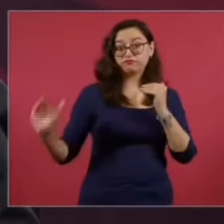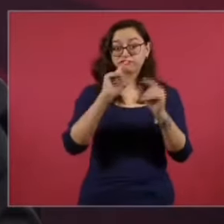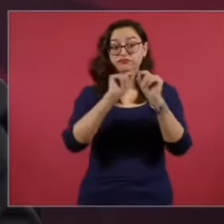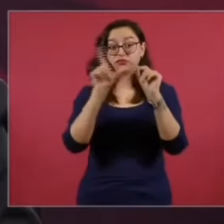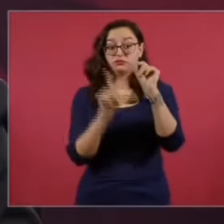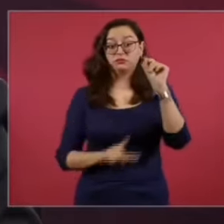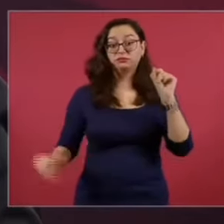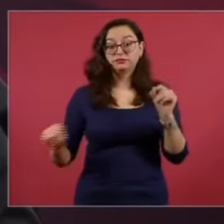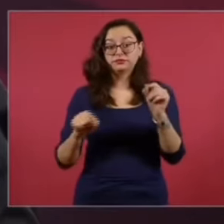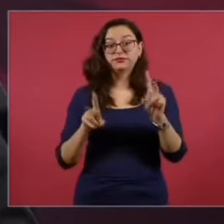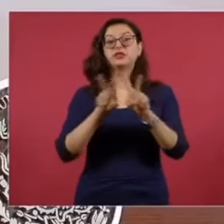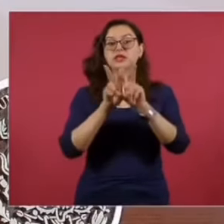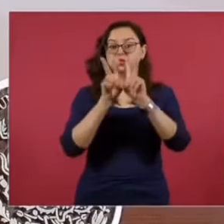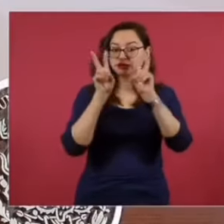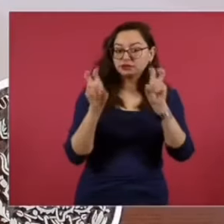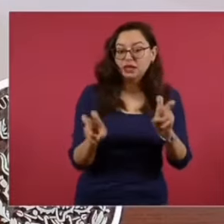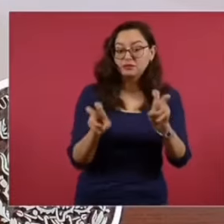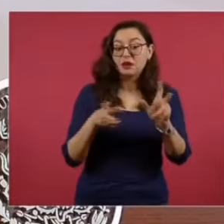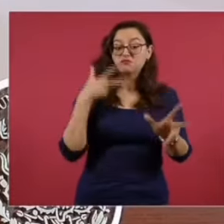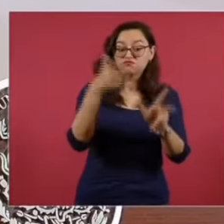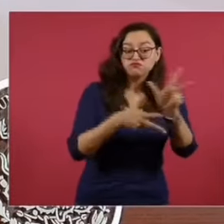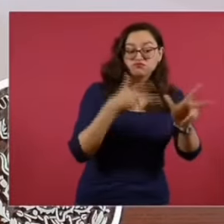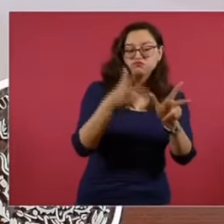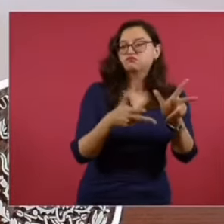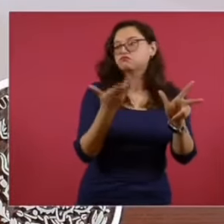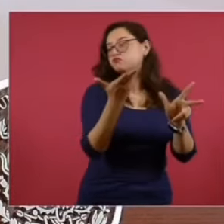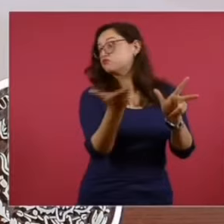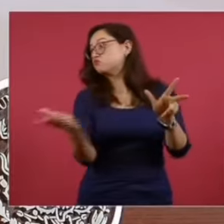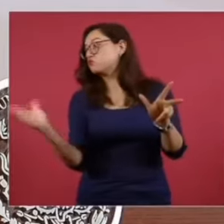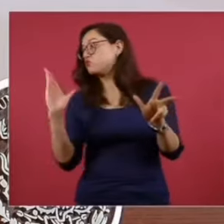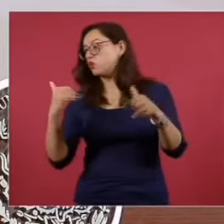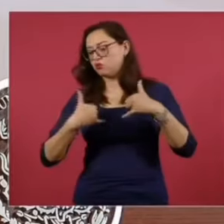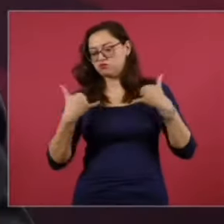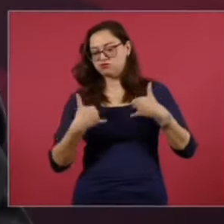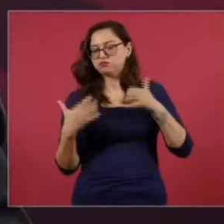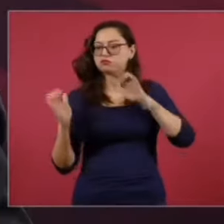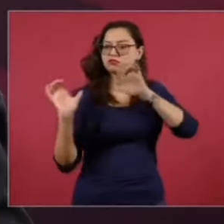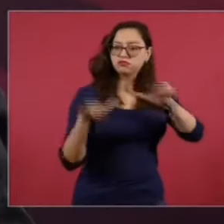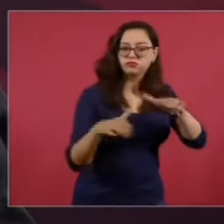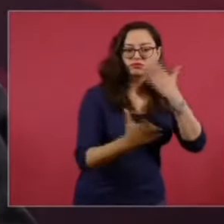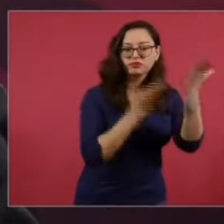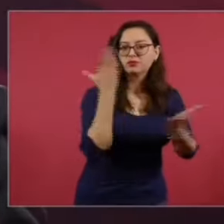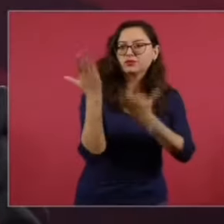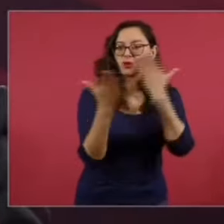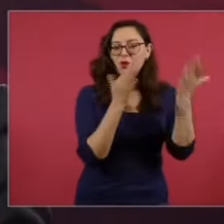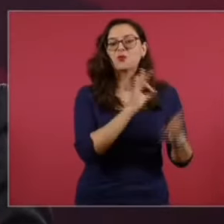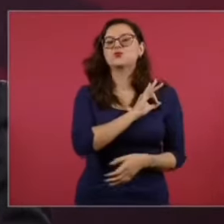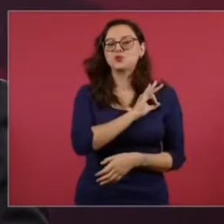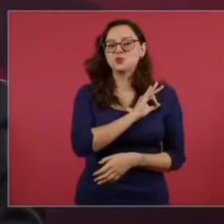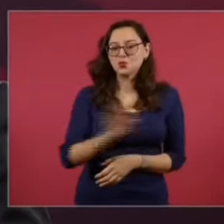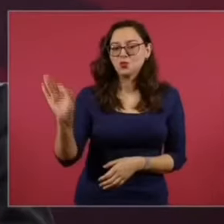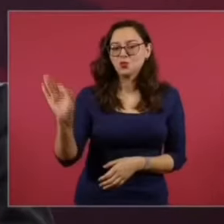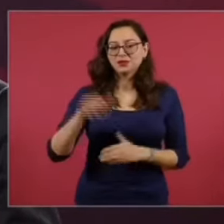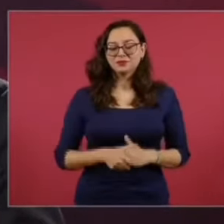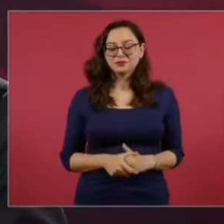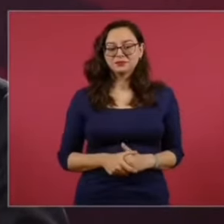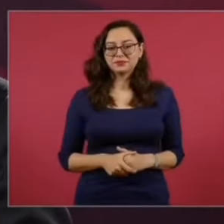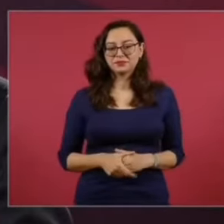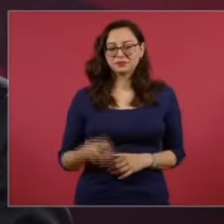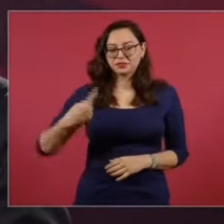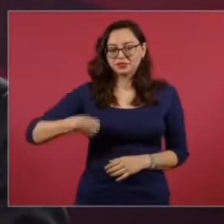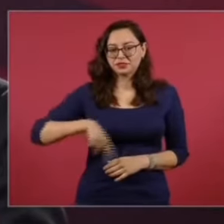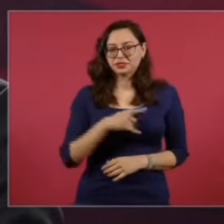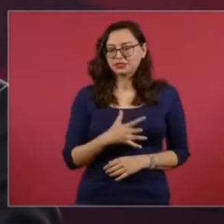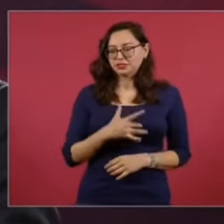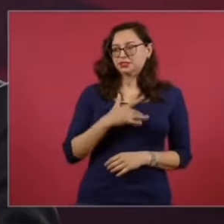en ofrecer a la juventud mexicana un programa de ingeniería ferroviaria. Asumimos el reto de diseñar e